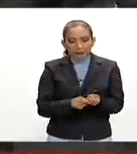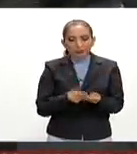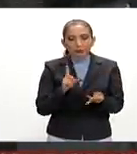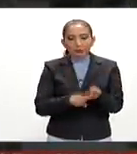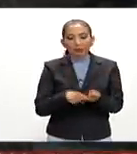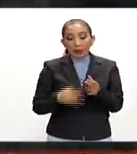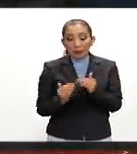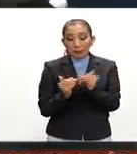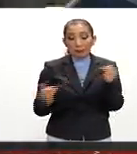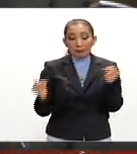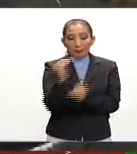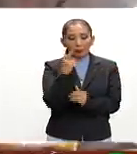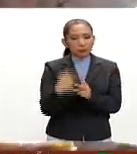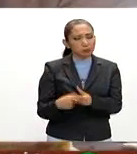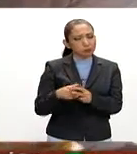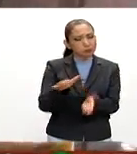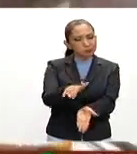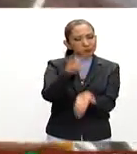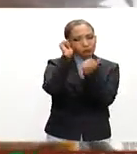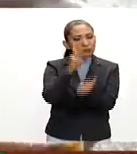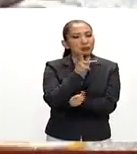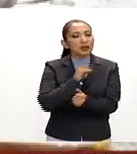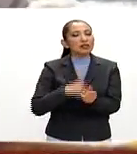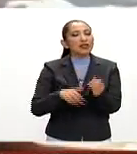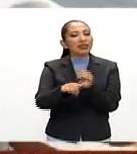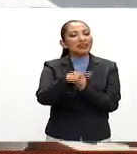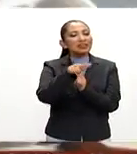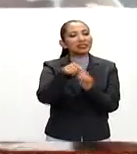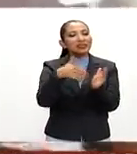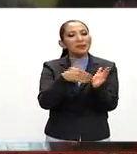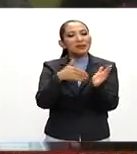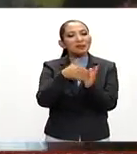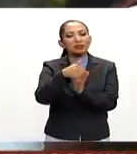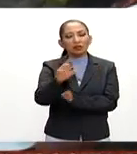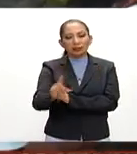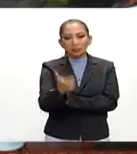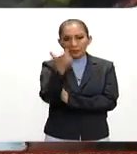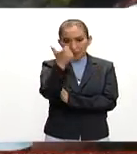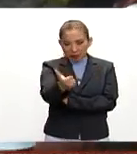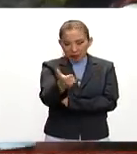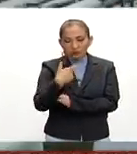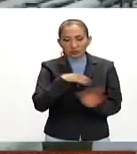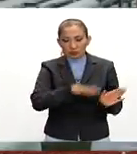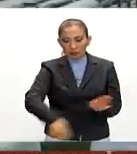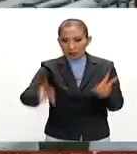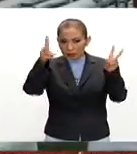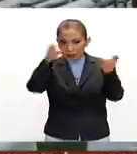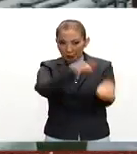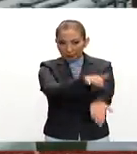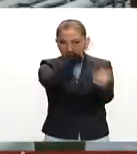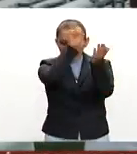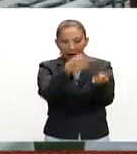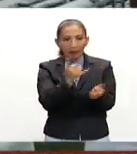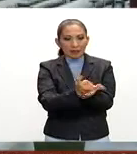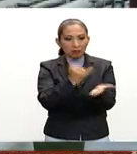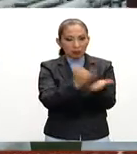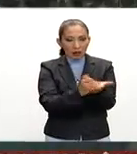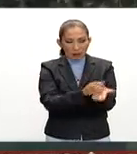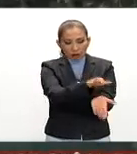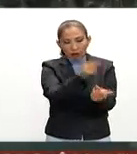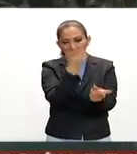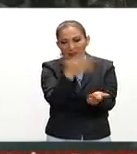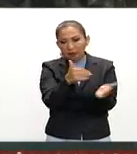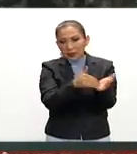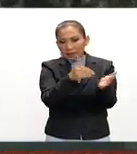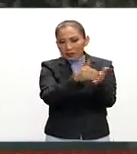genera un incremento en la estimación de ingresos petroleros por más de 17 mil millones de pesos respecto a los ingresos tributarios se hizo un ajuste de